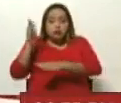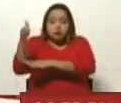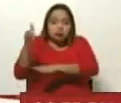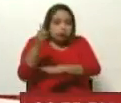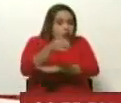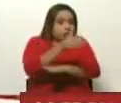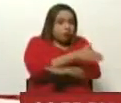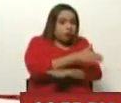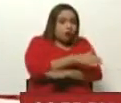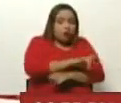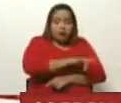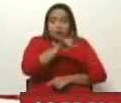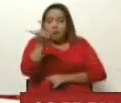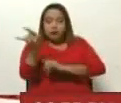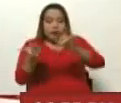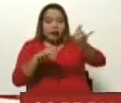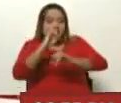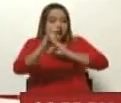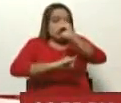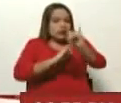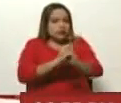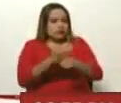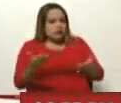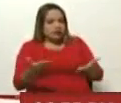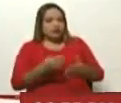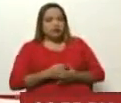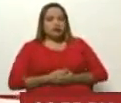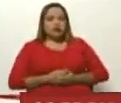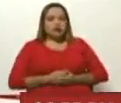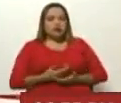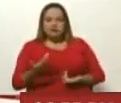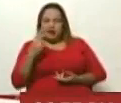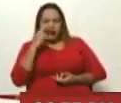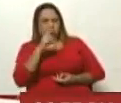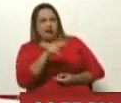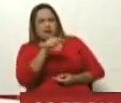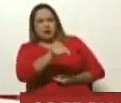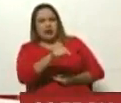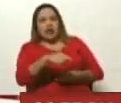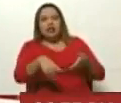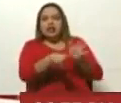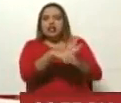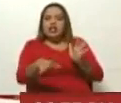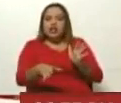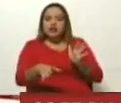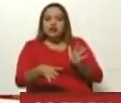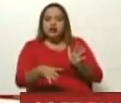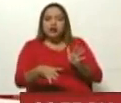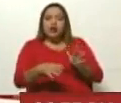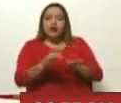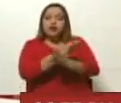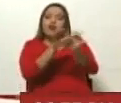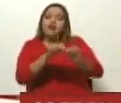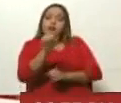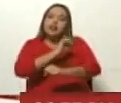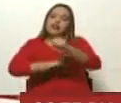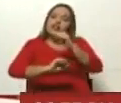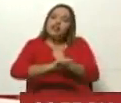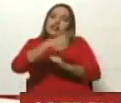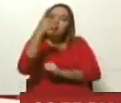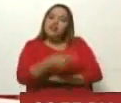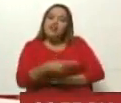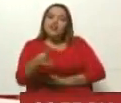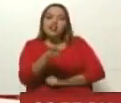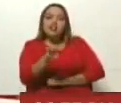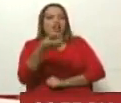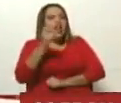al tráfico internacional. Entonces, ¿qué vemos allí? Que el derecho es una trinchera a defenderlo. Que Venezuela